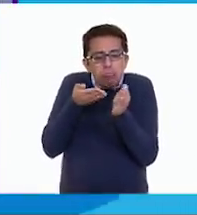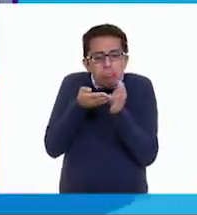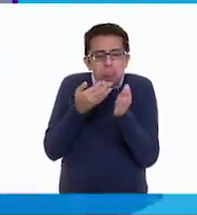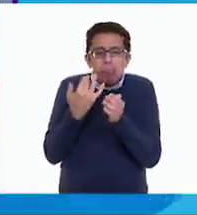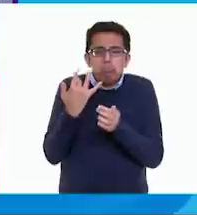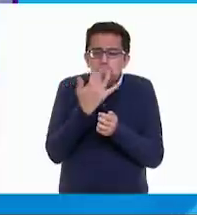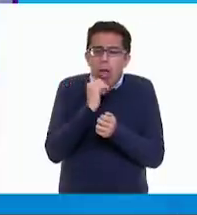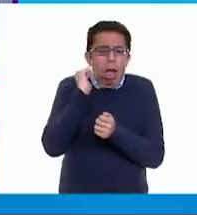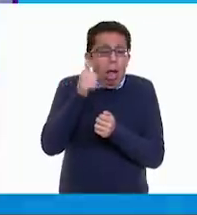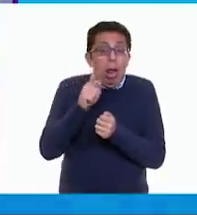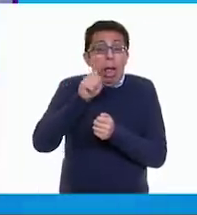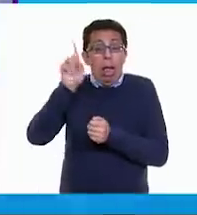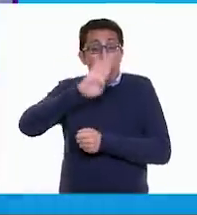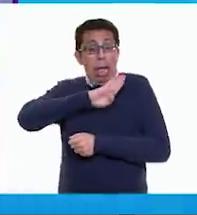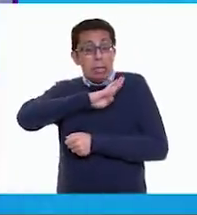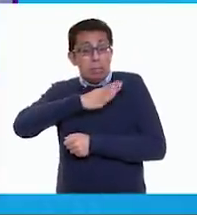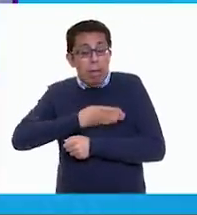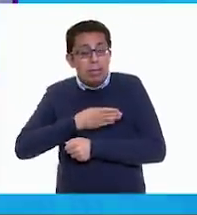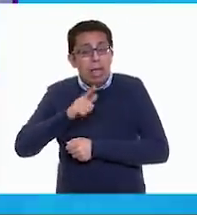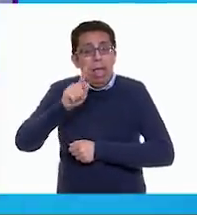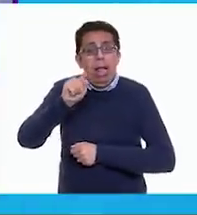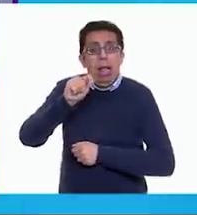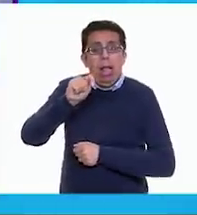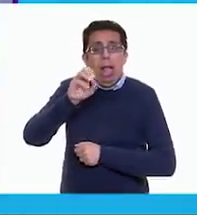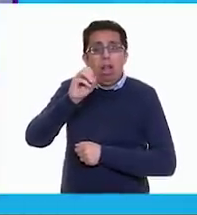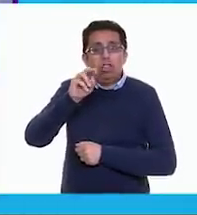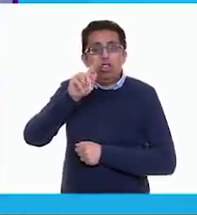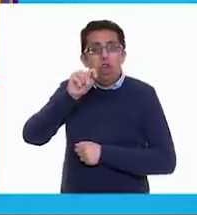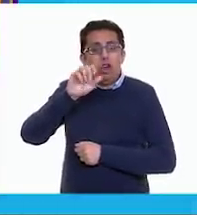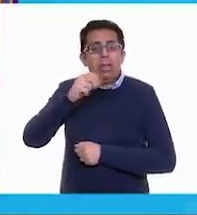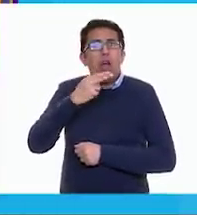Y en España usan esta palabra para nombrar un pastel.